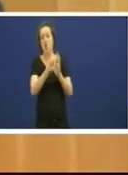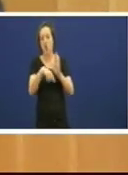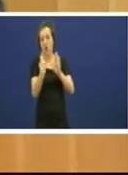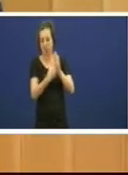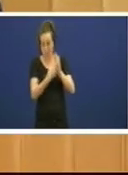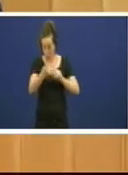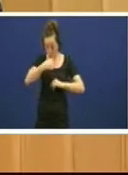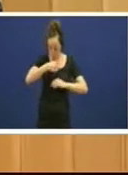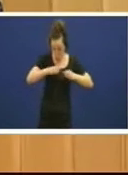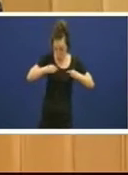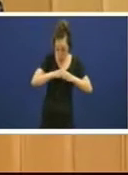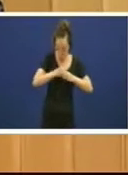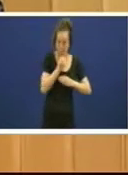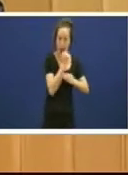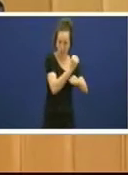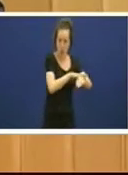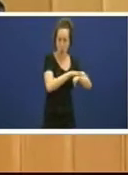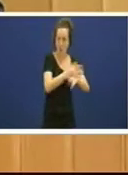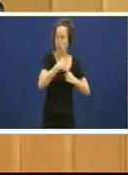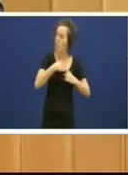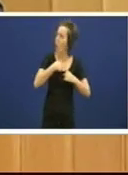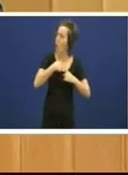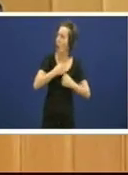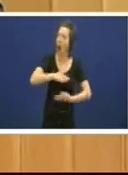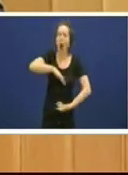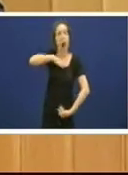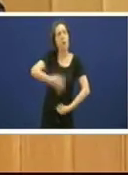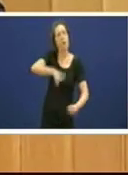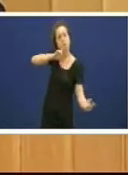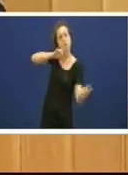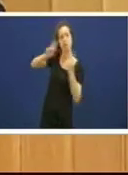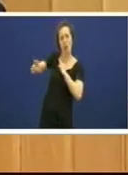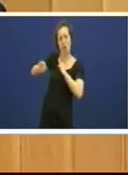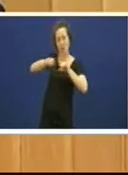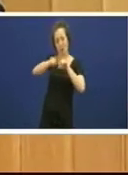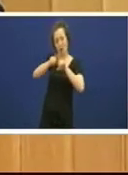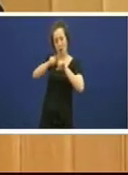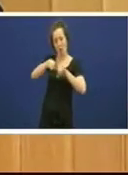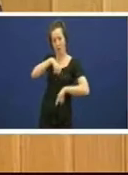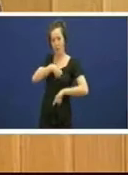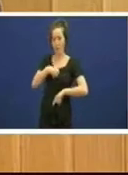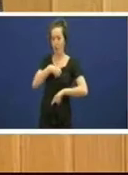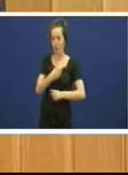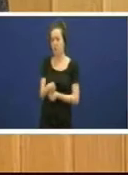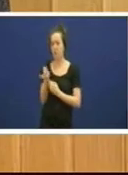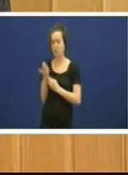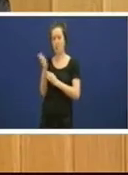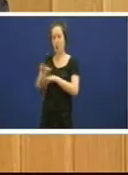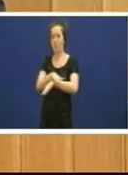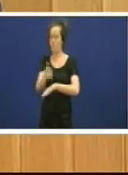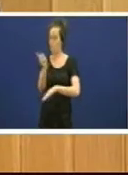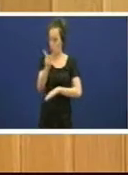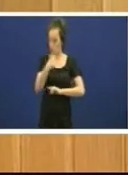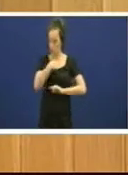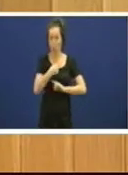sinte en condicións de respostar en nome do goberno sino en defender a postura que o grupo ten en relación con